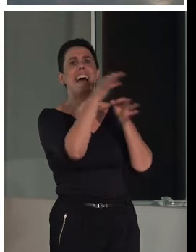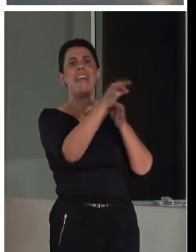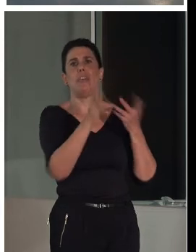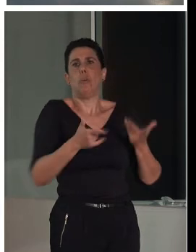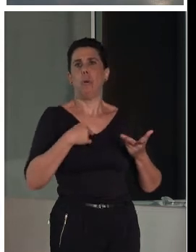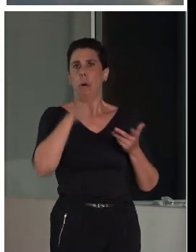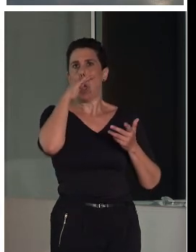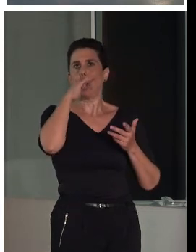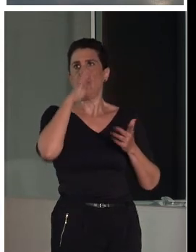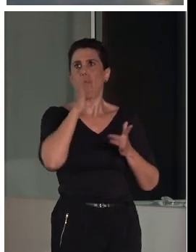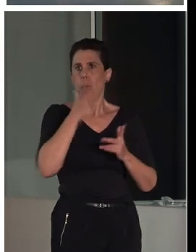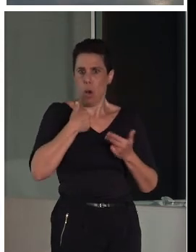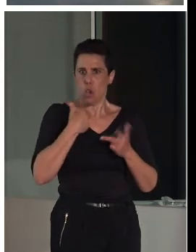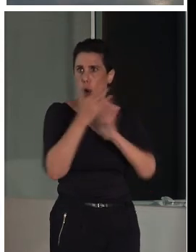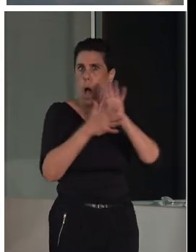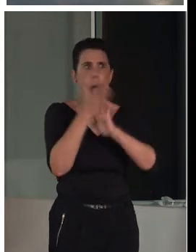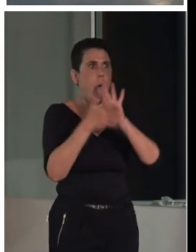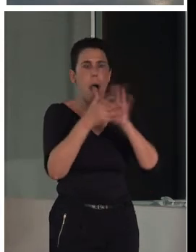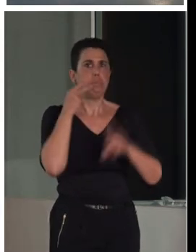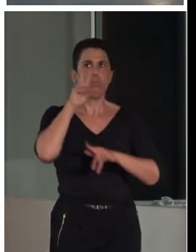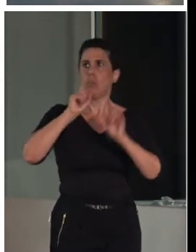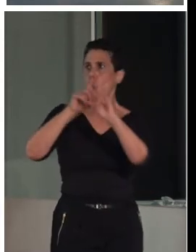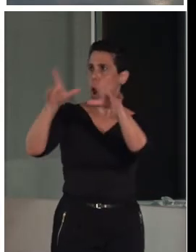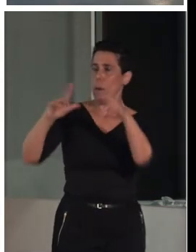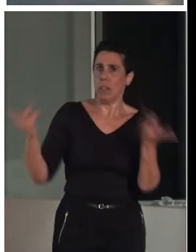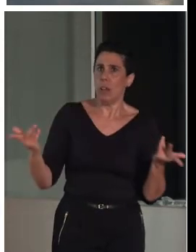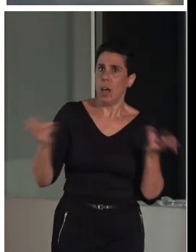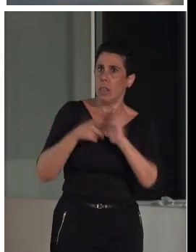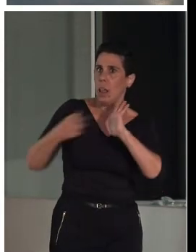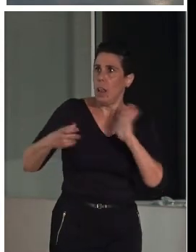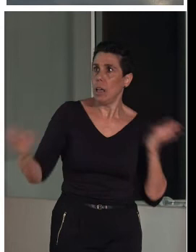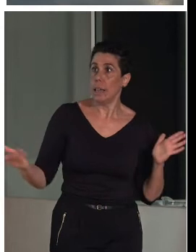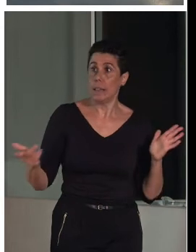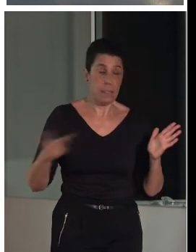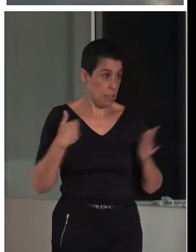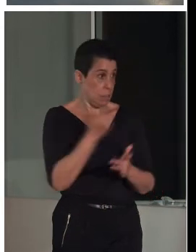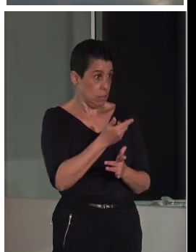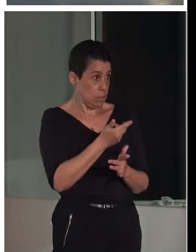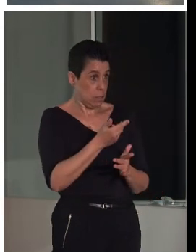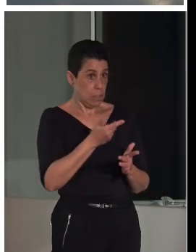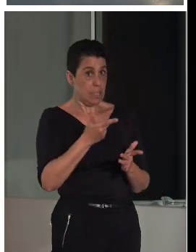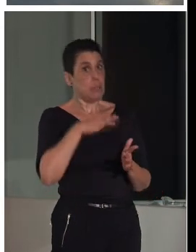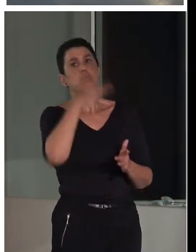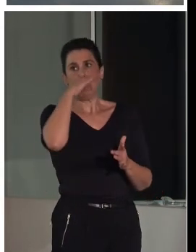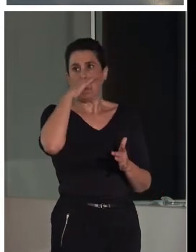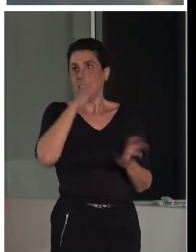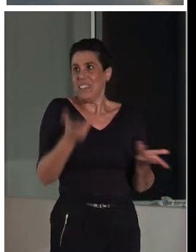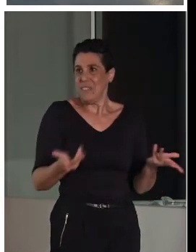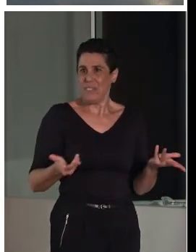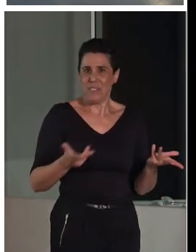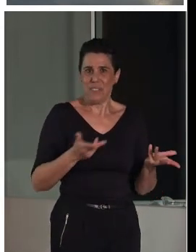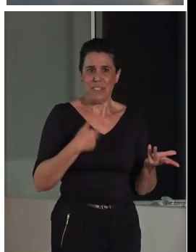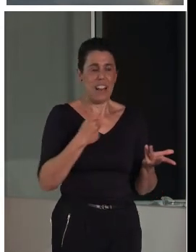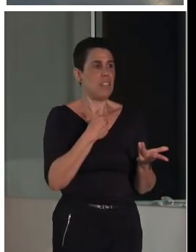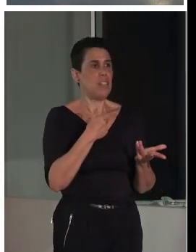sacado lo que él quería decir. No entendió que estábamos hablando de otra cosa. Y que, bueno, pues que no queríamos… Realmente no era un